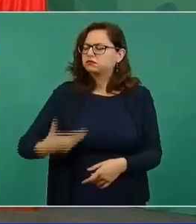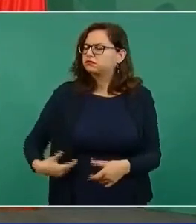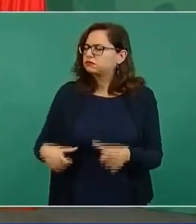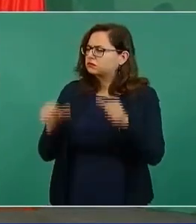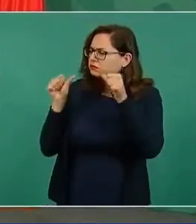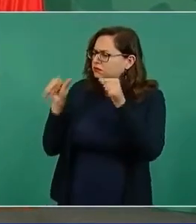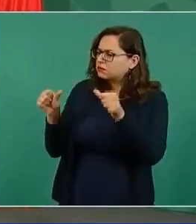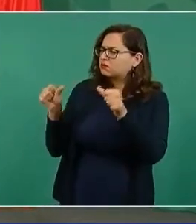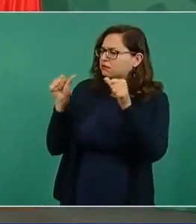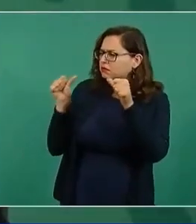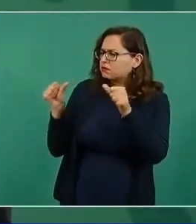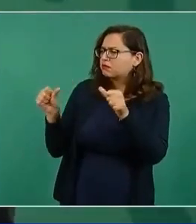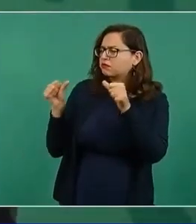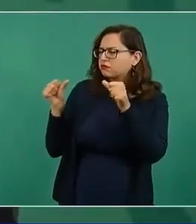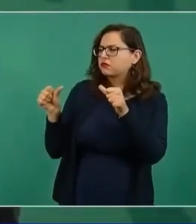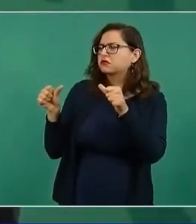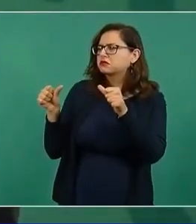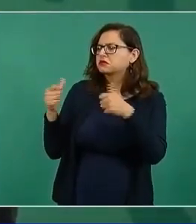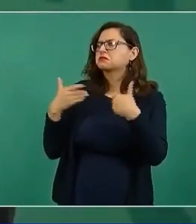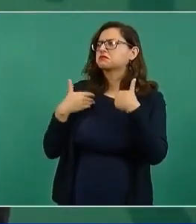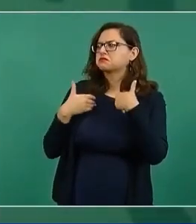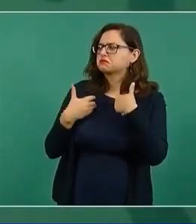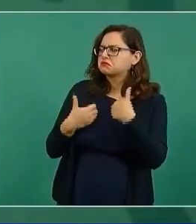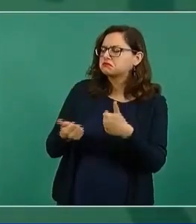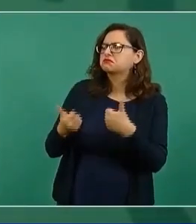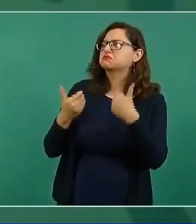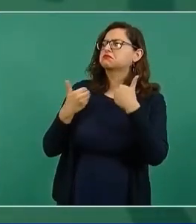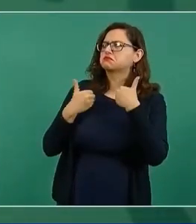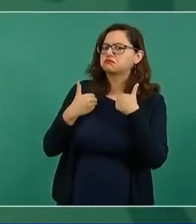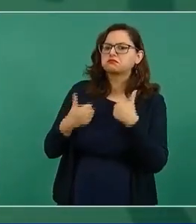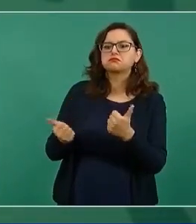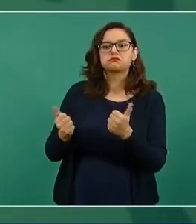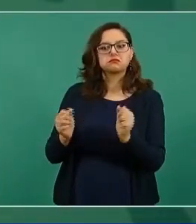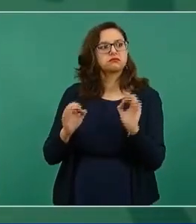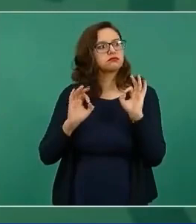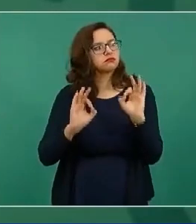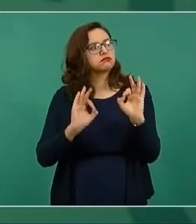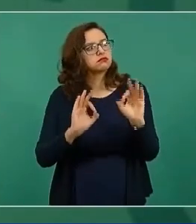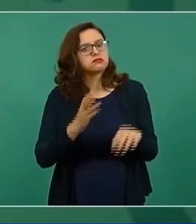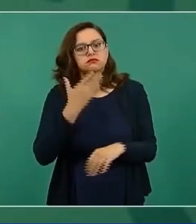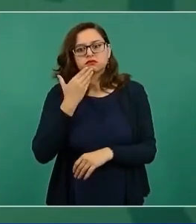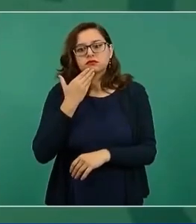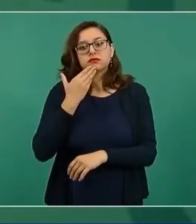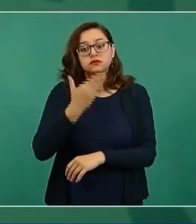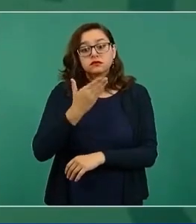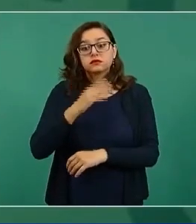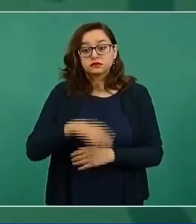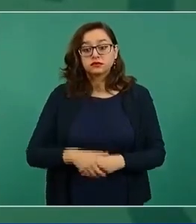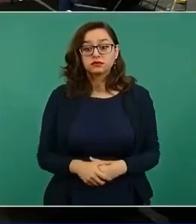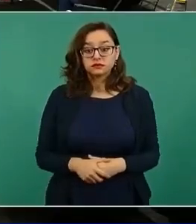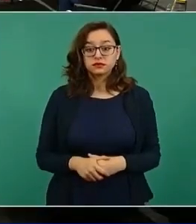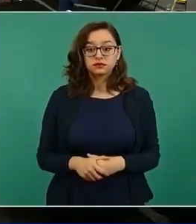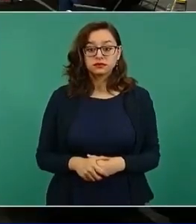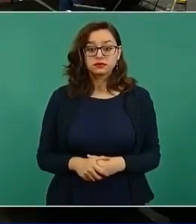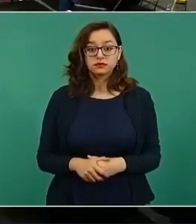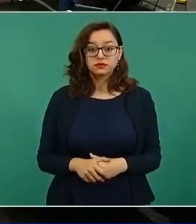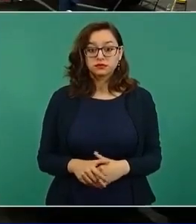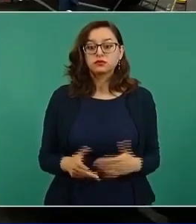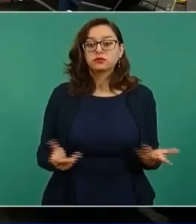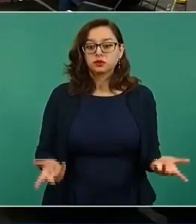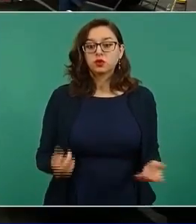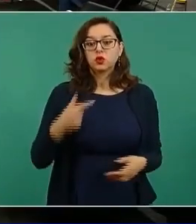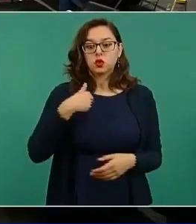el primer ministro, le dije que habían